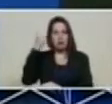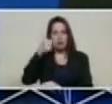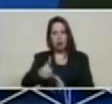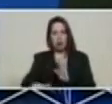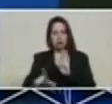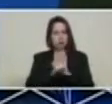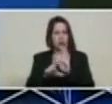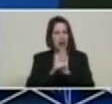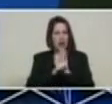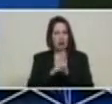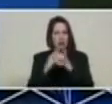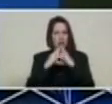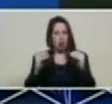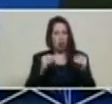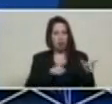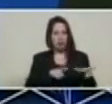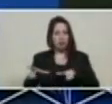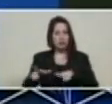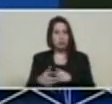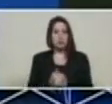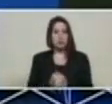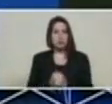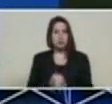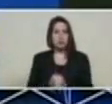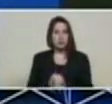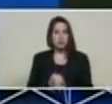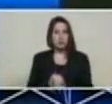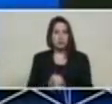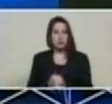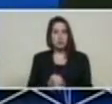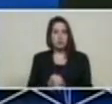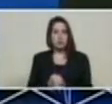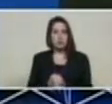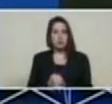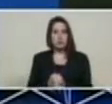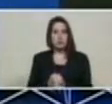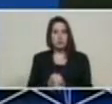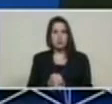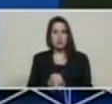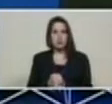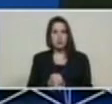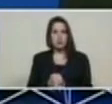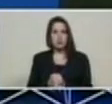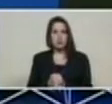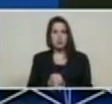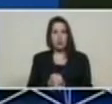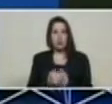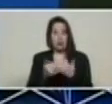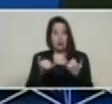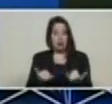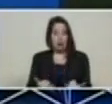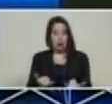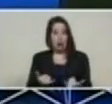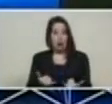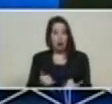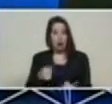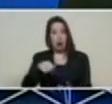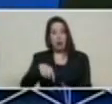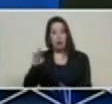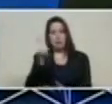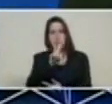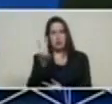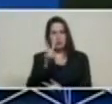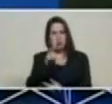Arrancamos con el desarrollo del blockchain nacional venezolano.